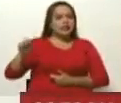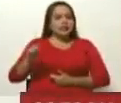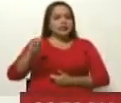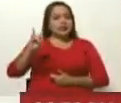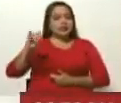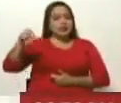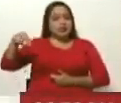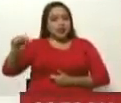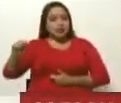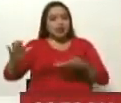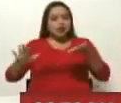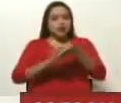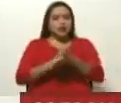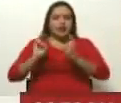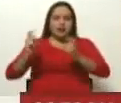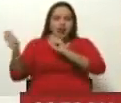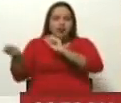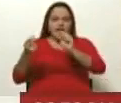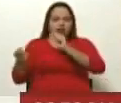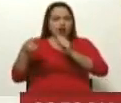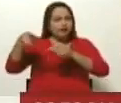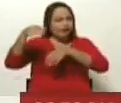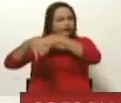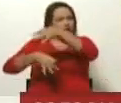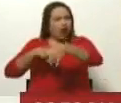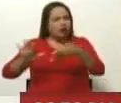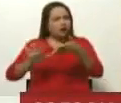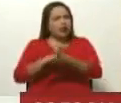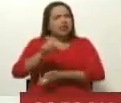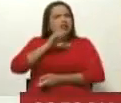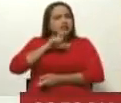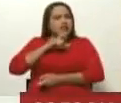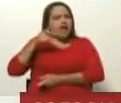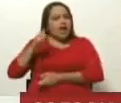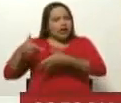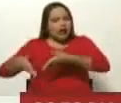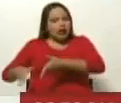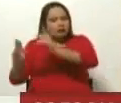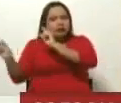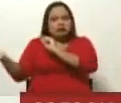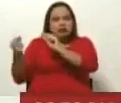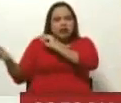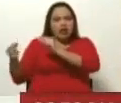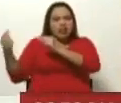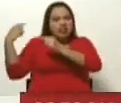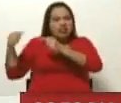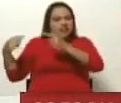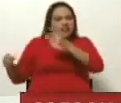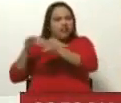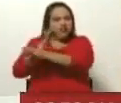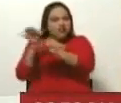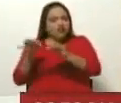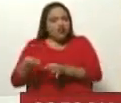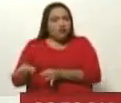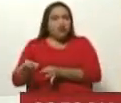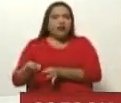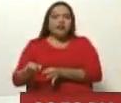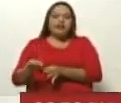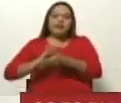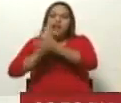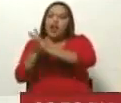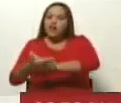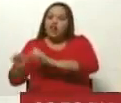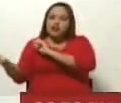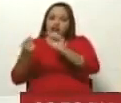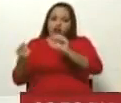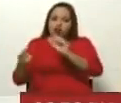entrevista, sobre lo largo y difícil que ha sido el camino del diálogo por la cantidad de intentos de sabotaje, de puñaladas, como dijo